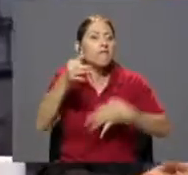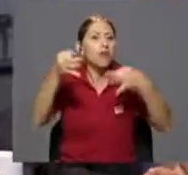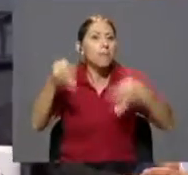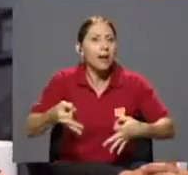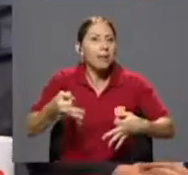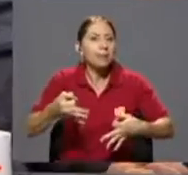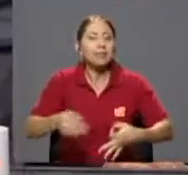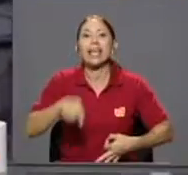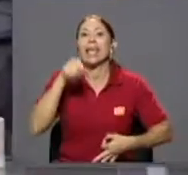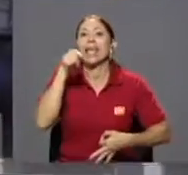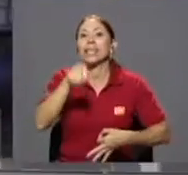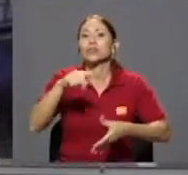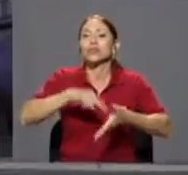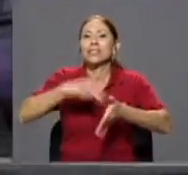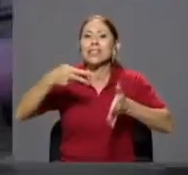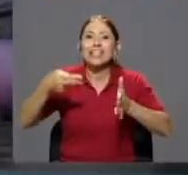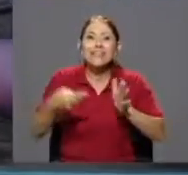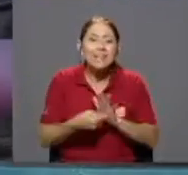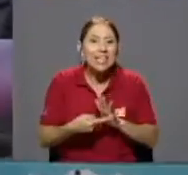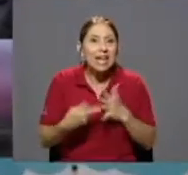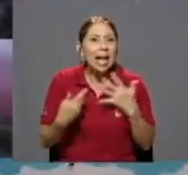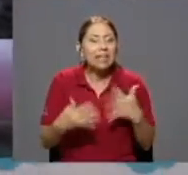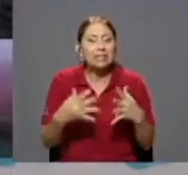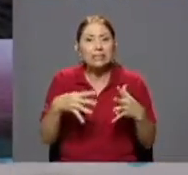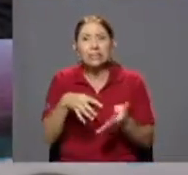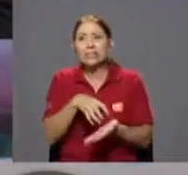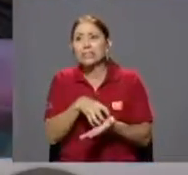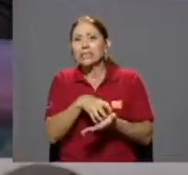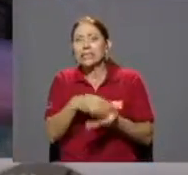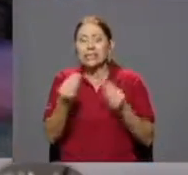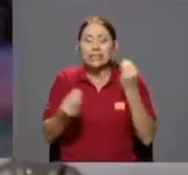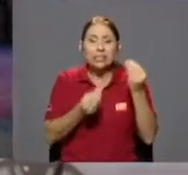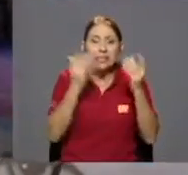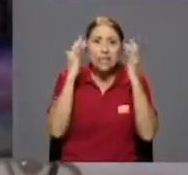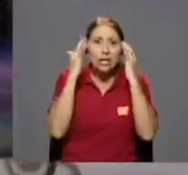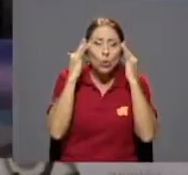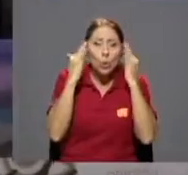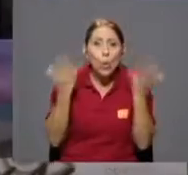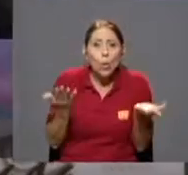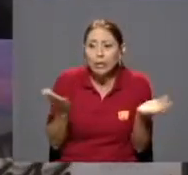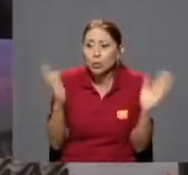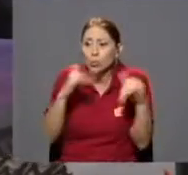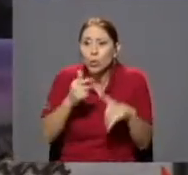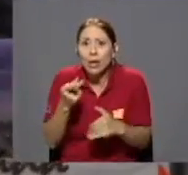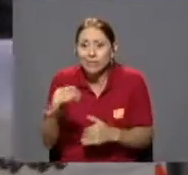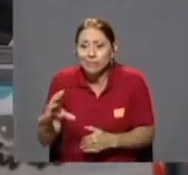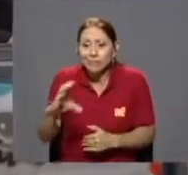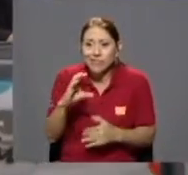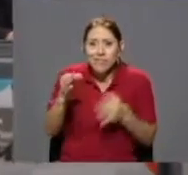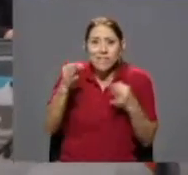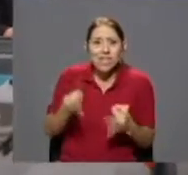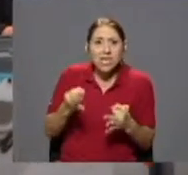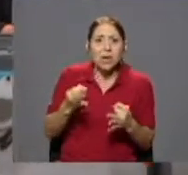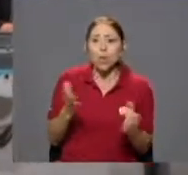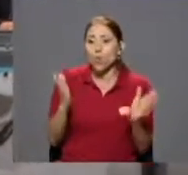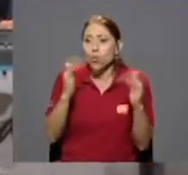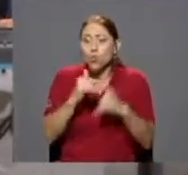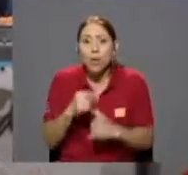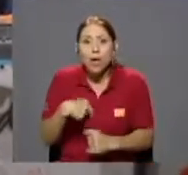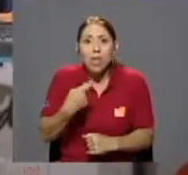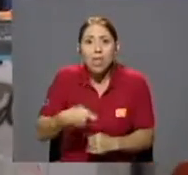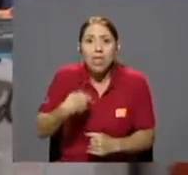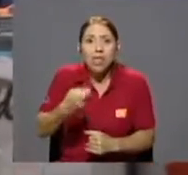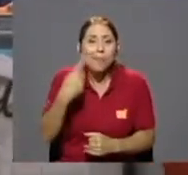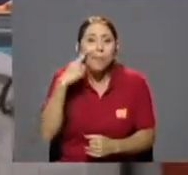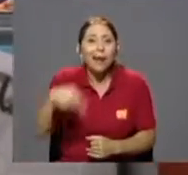informales? Esto les significa una serie de incertidumbres como tiene que ver tener un salario fijo, cotizar para una